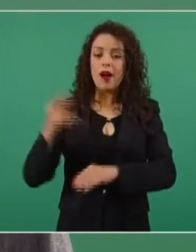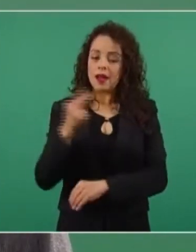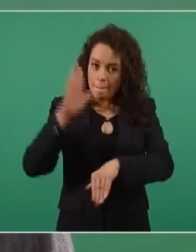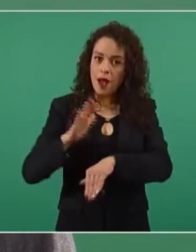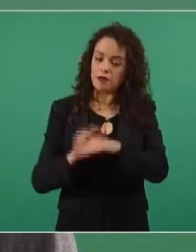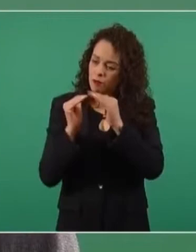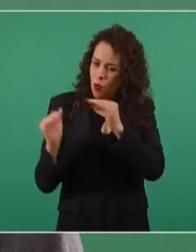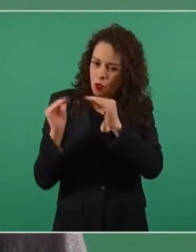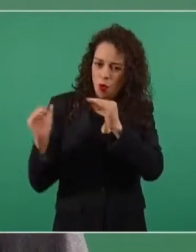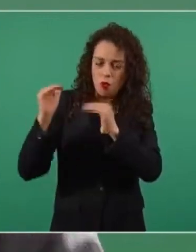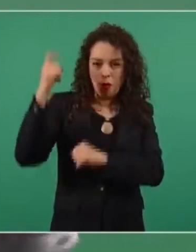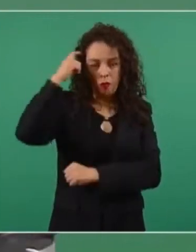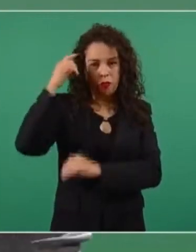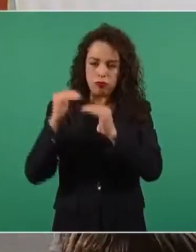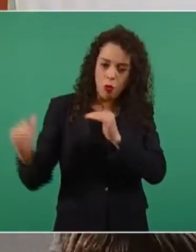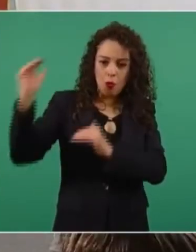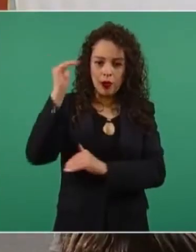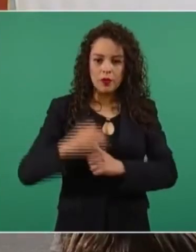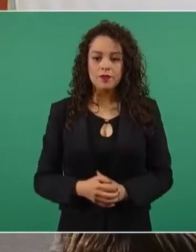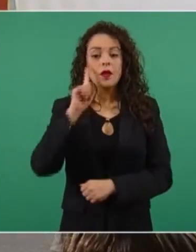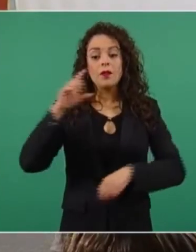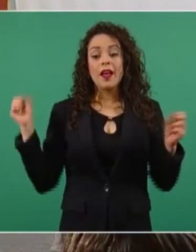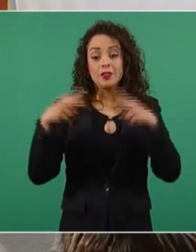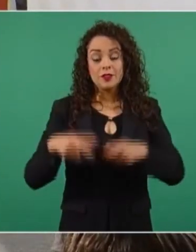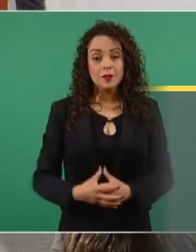en el cambio de mentalidad. Bueno, nos vemos mañana.